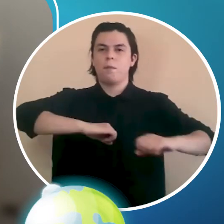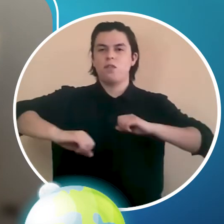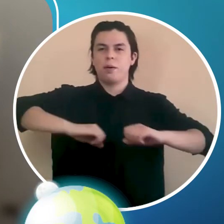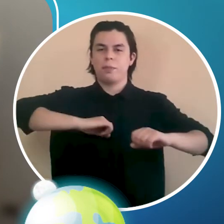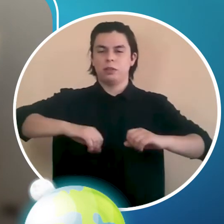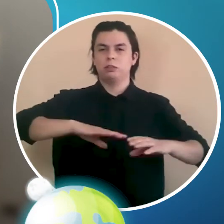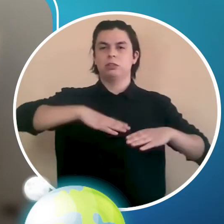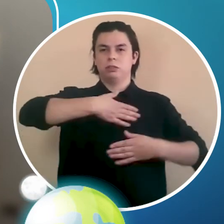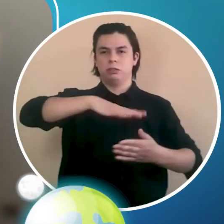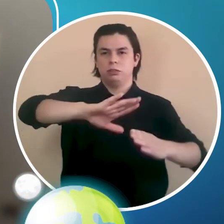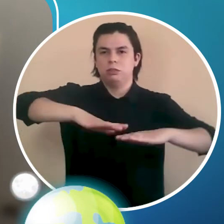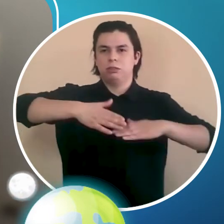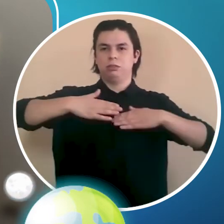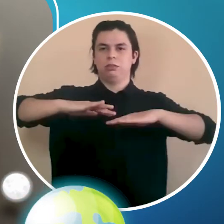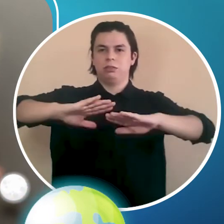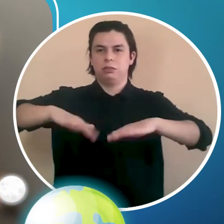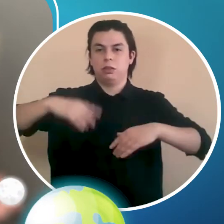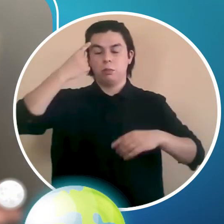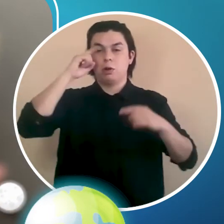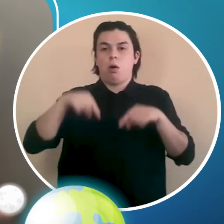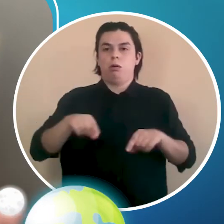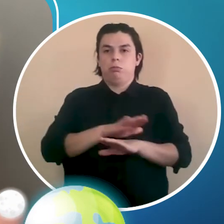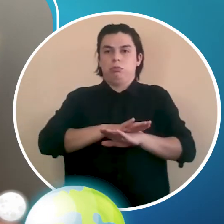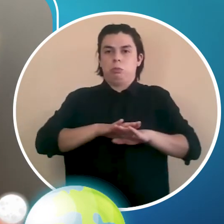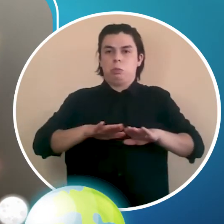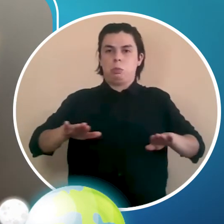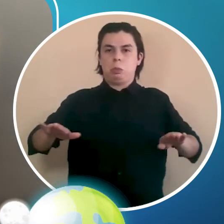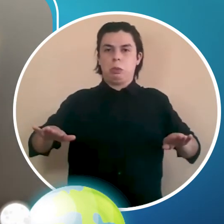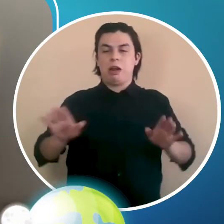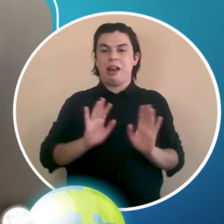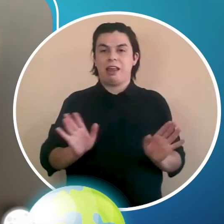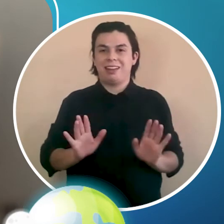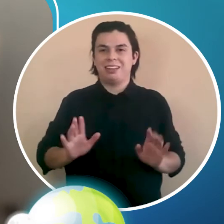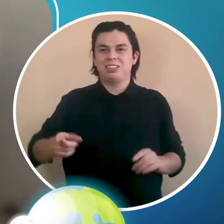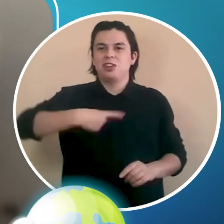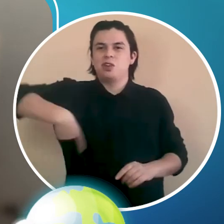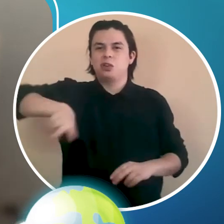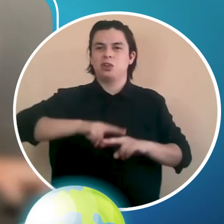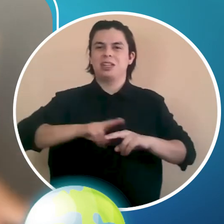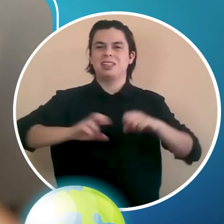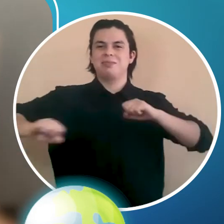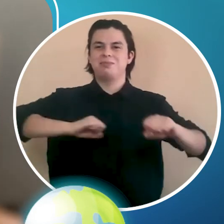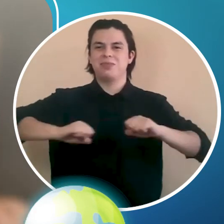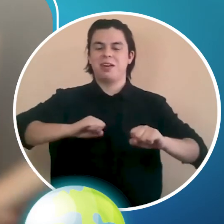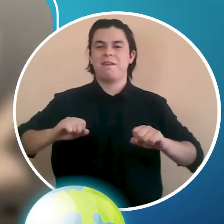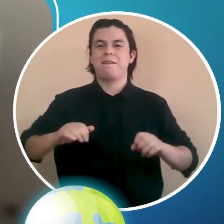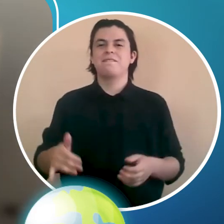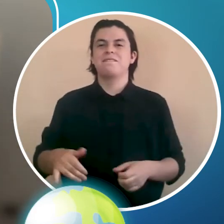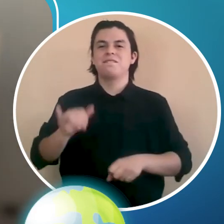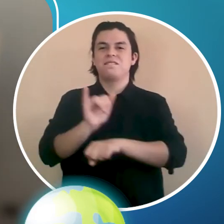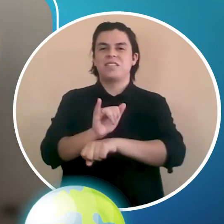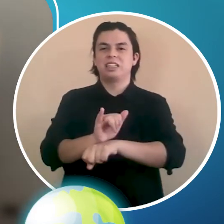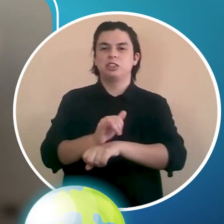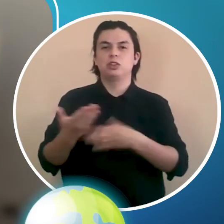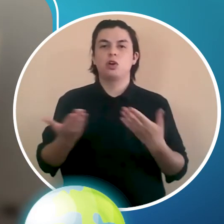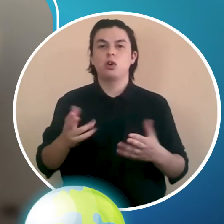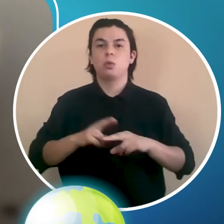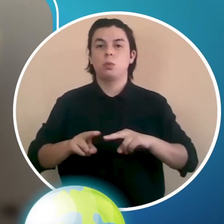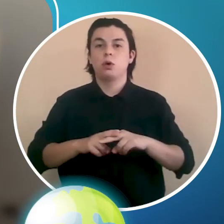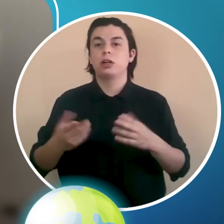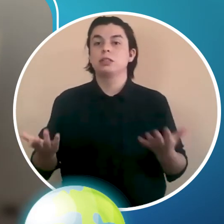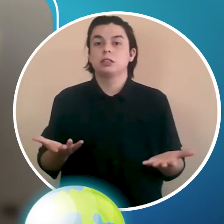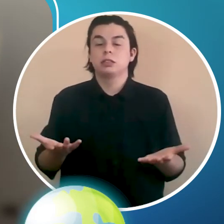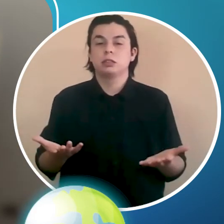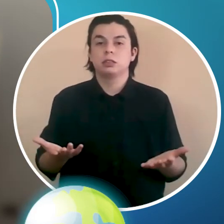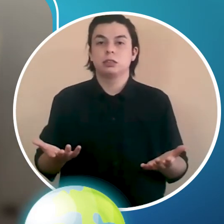Pero, como en este momento, aparentemente no va a haber ningún terremoto, vamos a crear un terremoto. ¿Cómo lo vamos a hacer? Con la